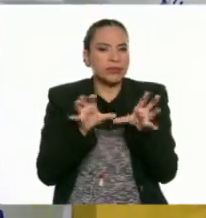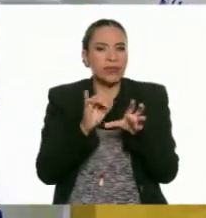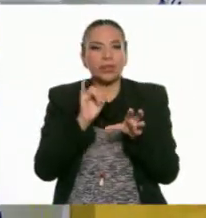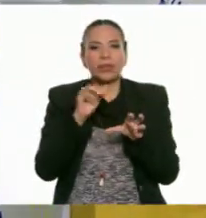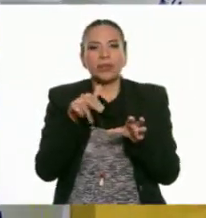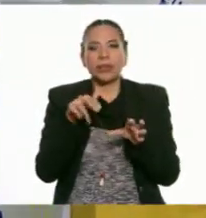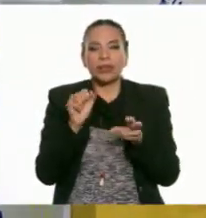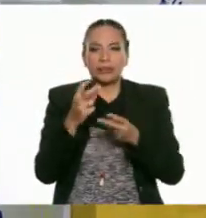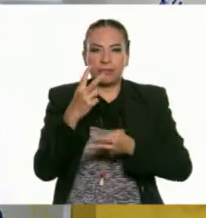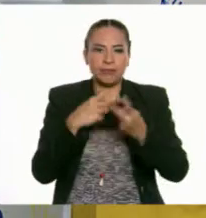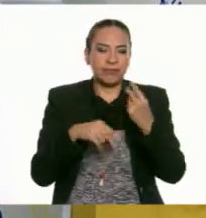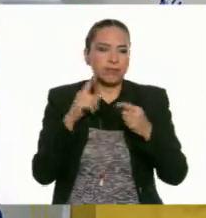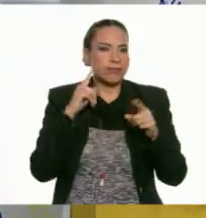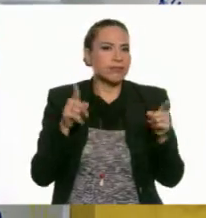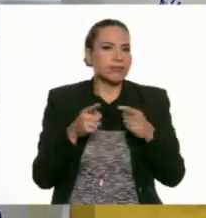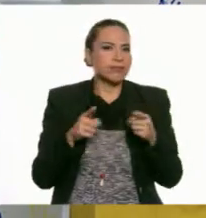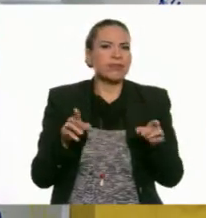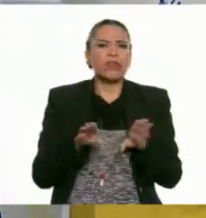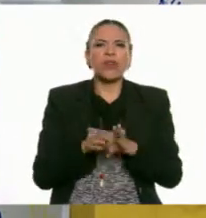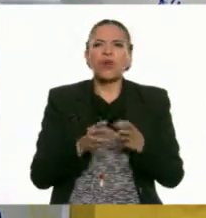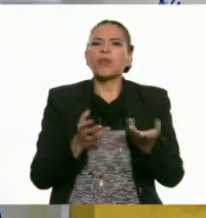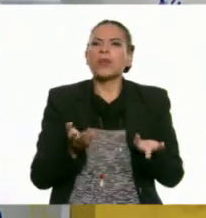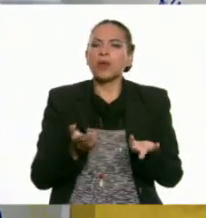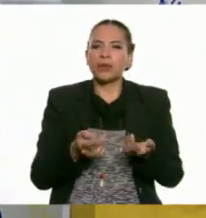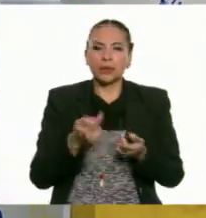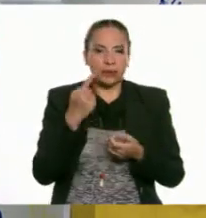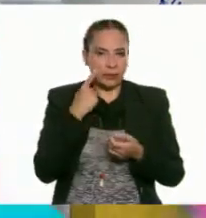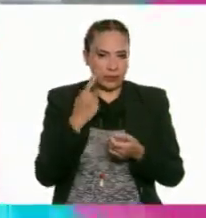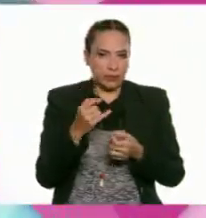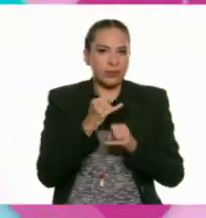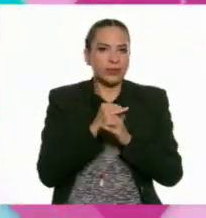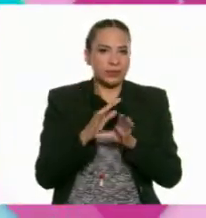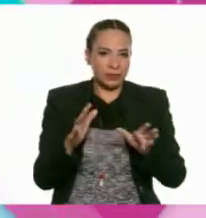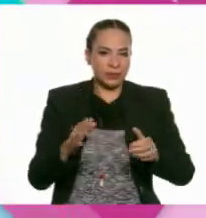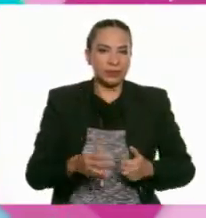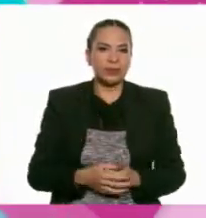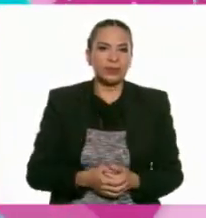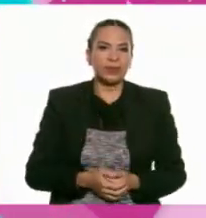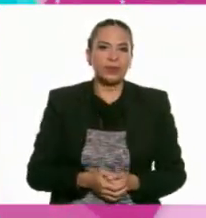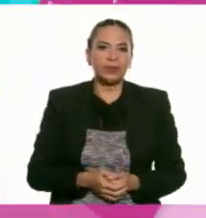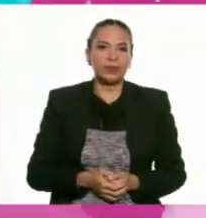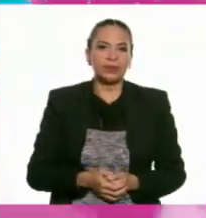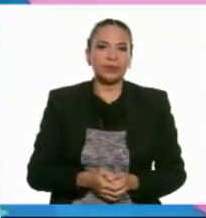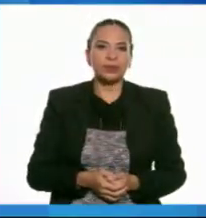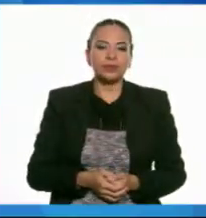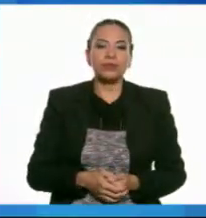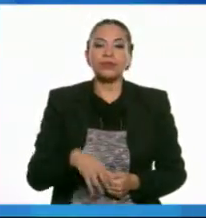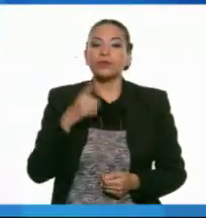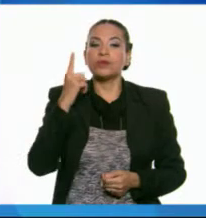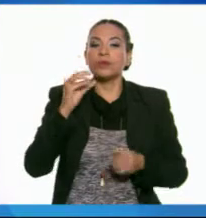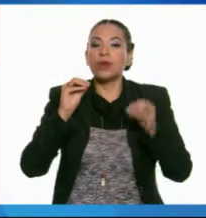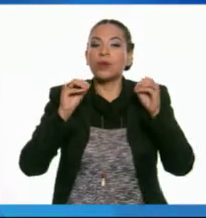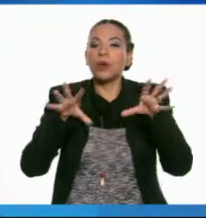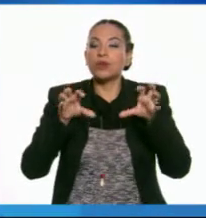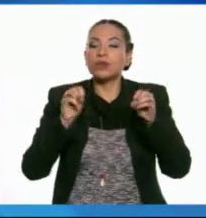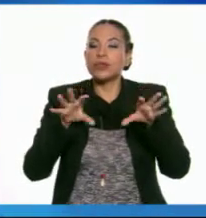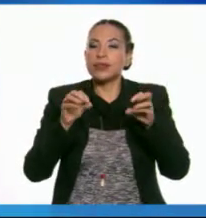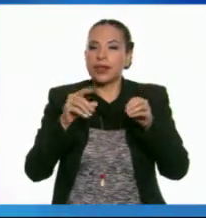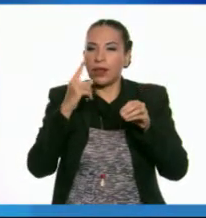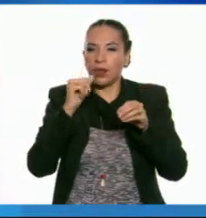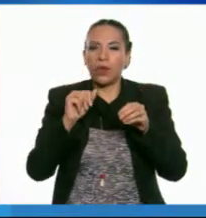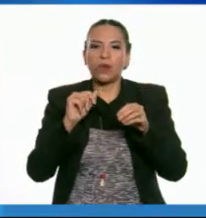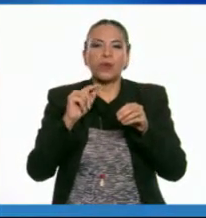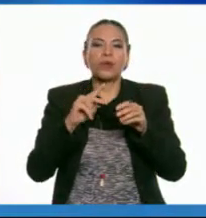sonido... Pero, ¿cómo es posible? Mira, vamos a ver esta información. A ver. Una bocina o altavoz